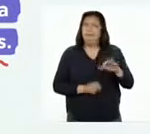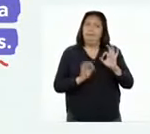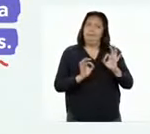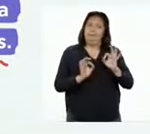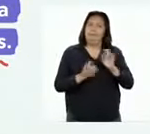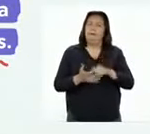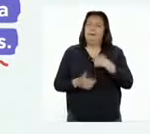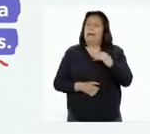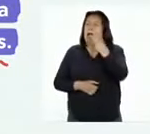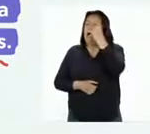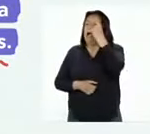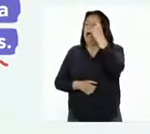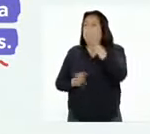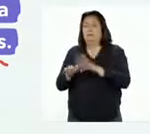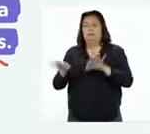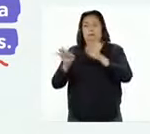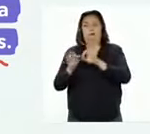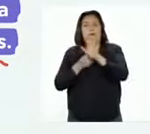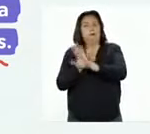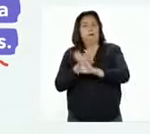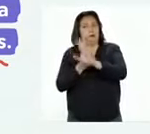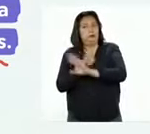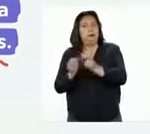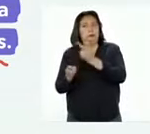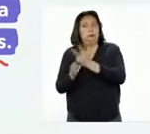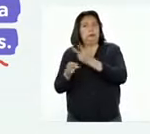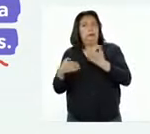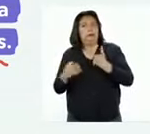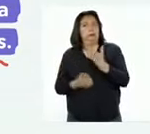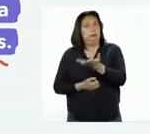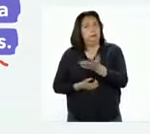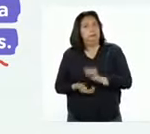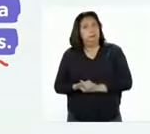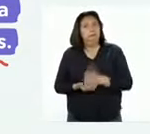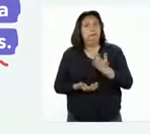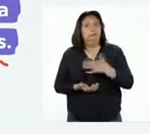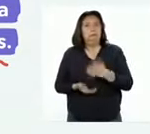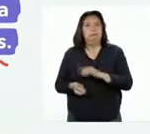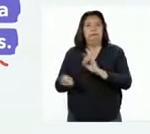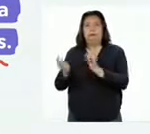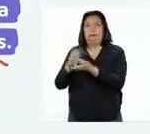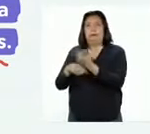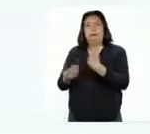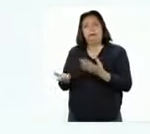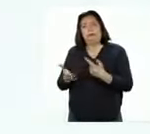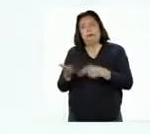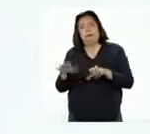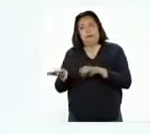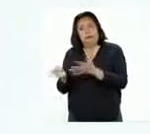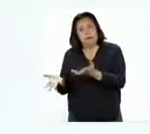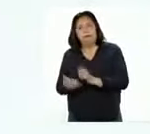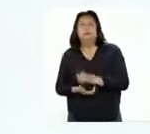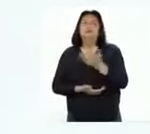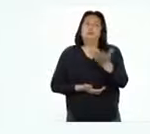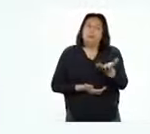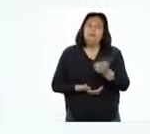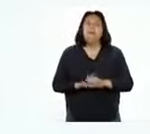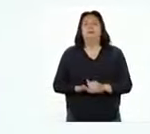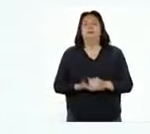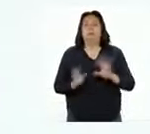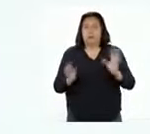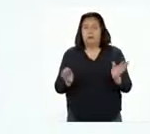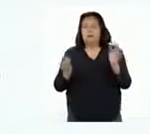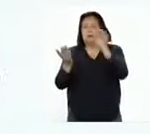para así tomar conciencia sobre la importancia de proteger y cuidar a los animales. De esta manera, cambiaríamos nuestras prácticas. Entonces,